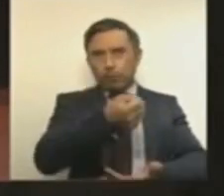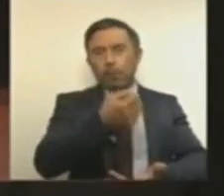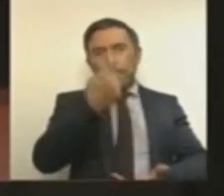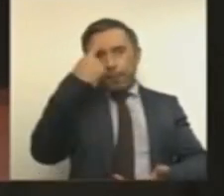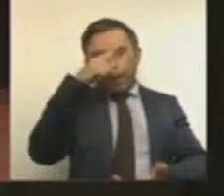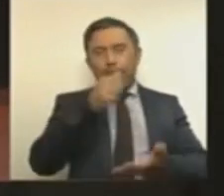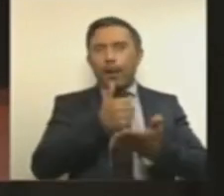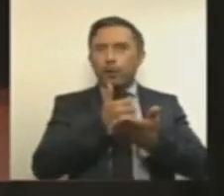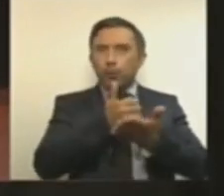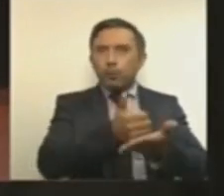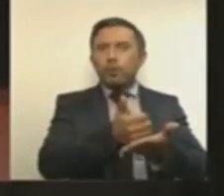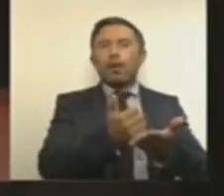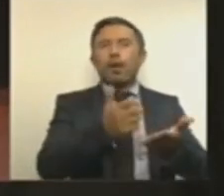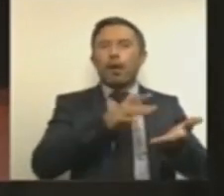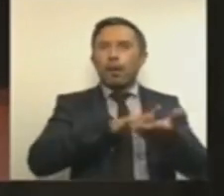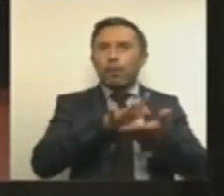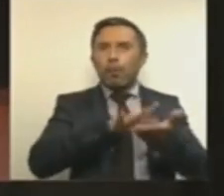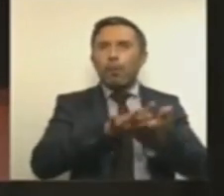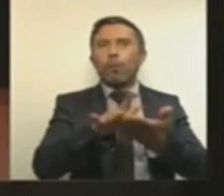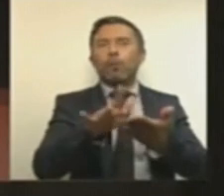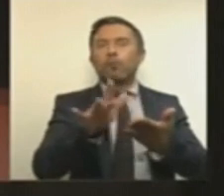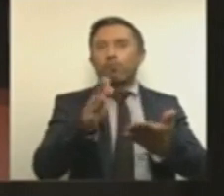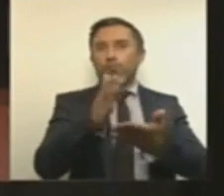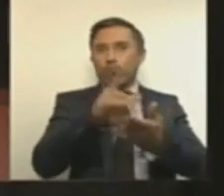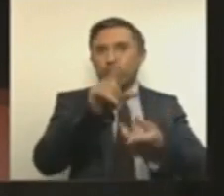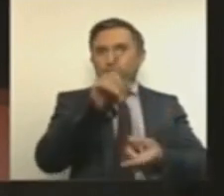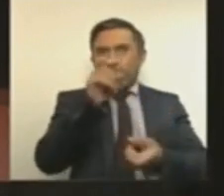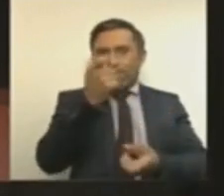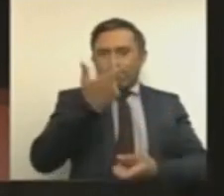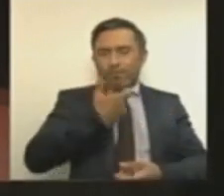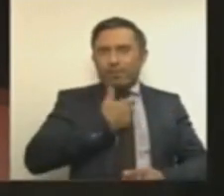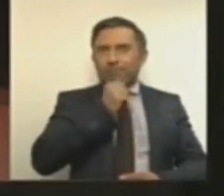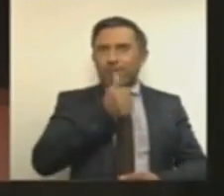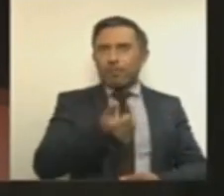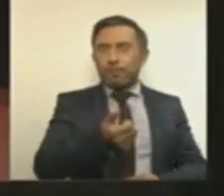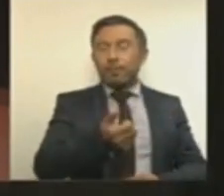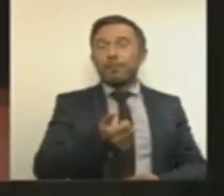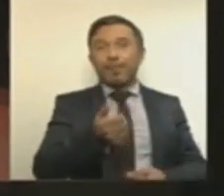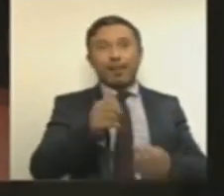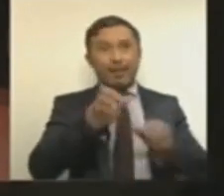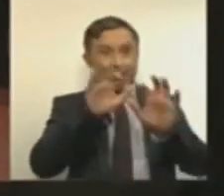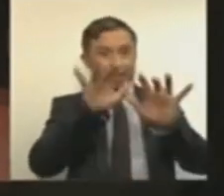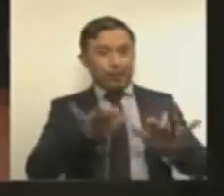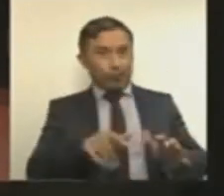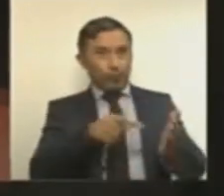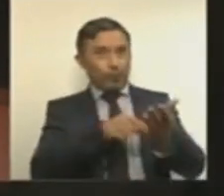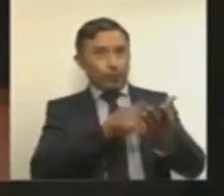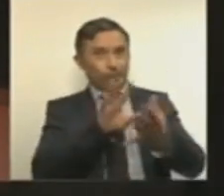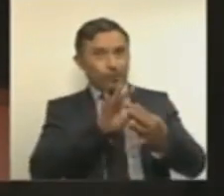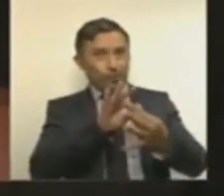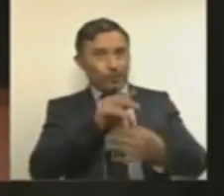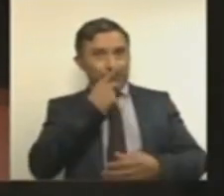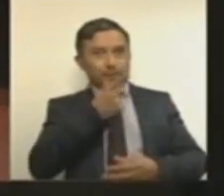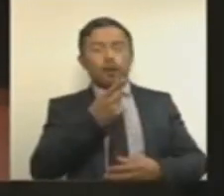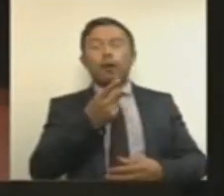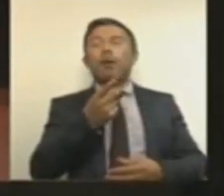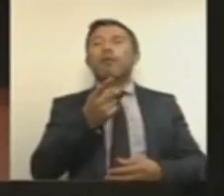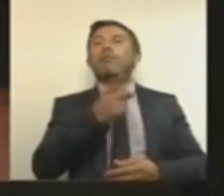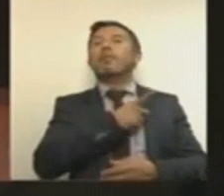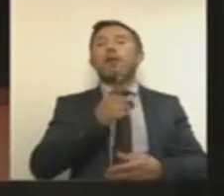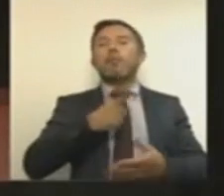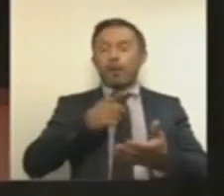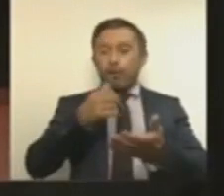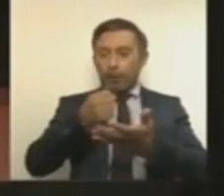su ayuda, auxilio y su atención, y entonces, como dice la redacción, deberían estar autorizados para tal fin.